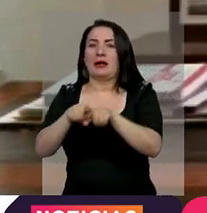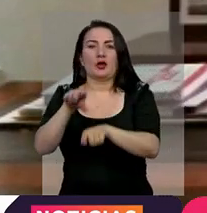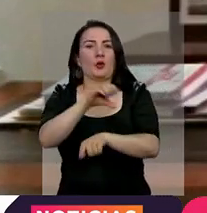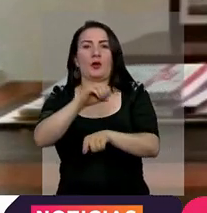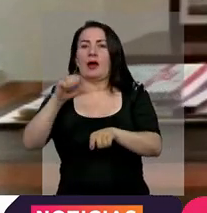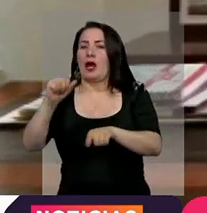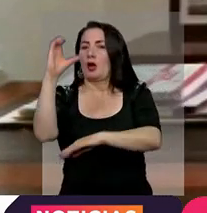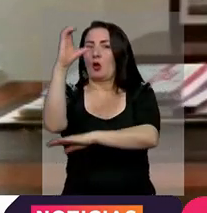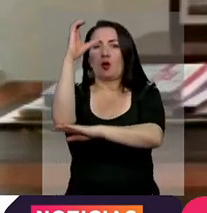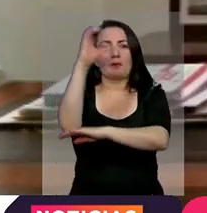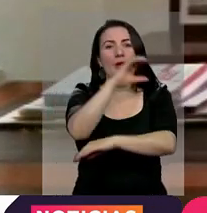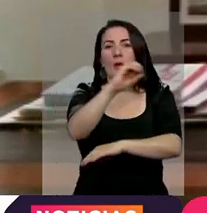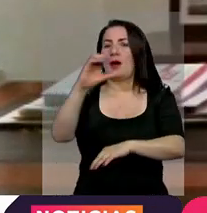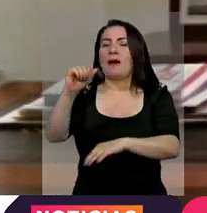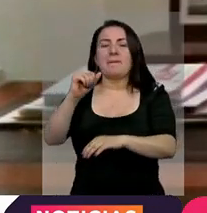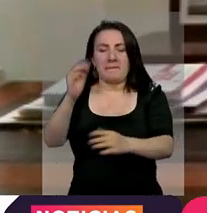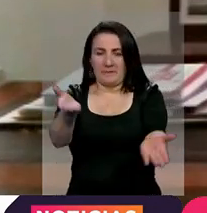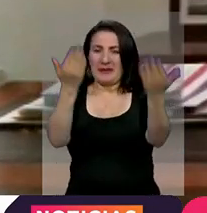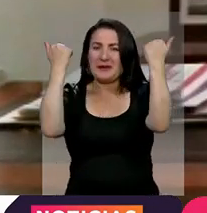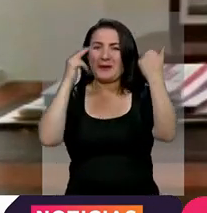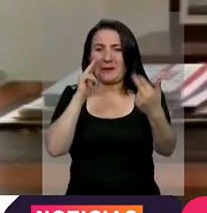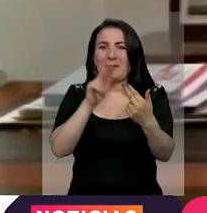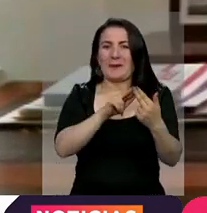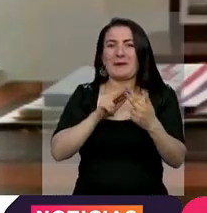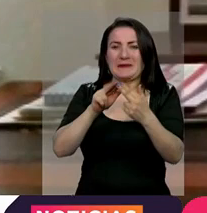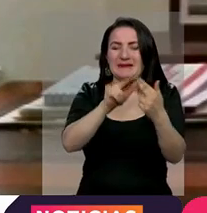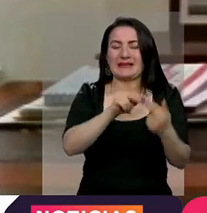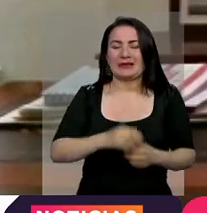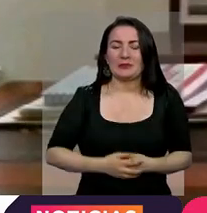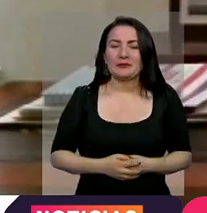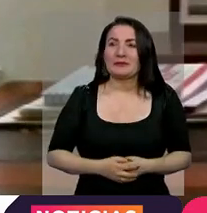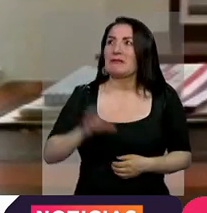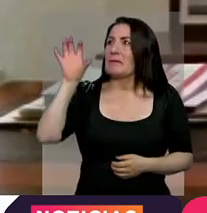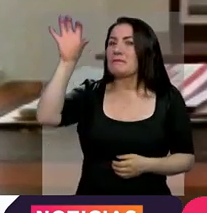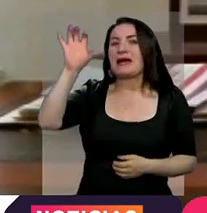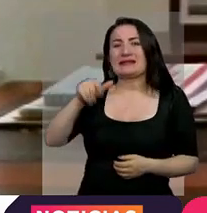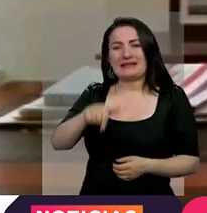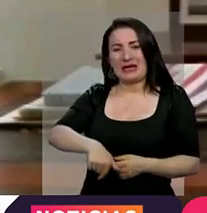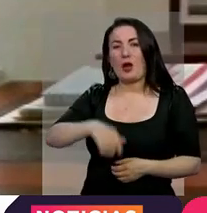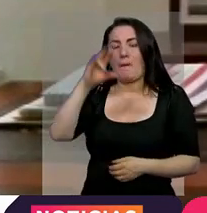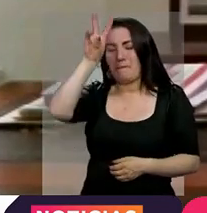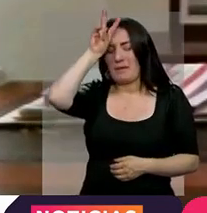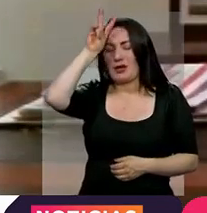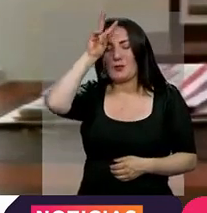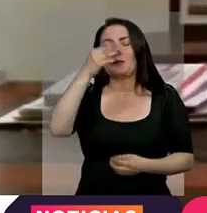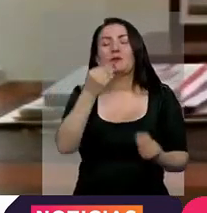colombianas y colombianas a conocer a un país hermano como es el Perú. Muchísimas gracias.